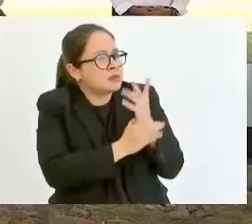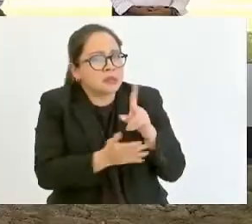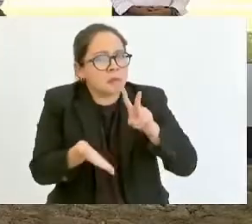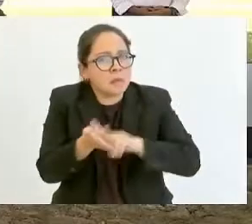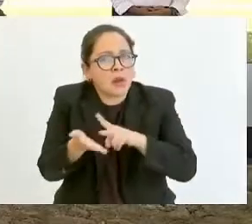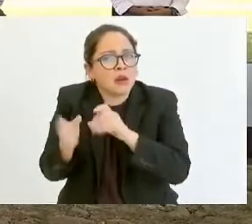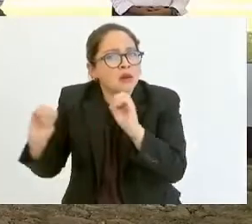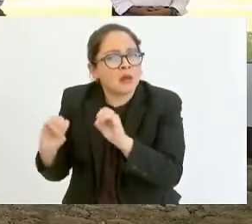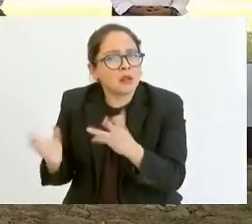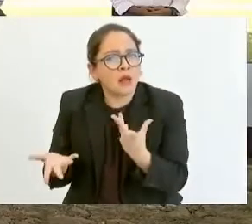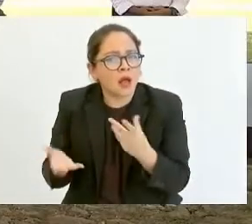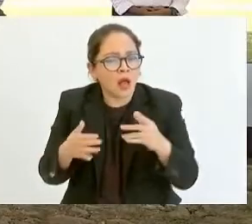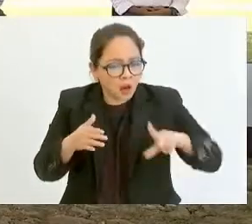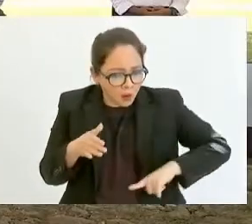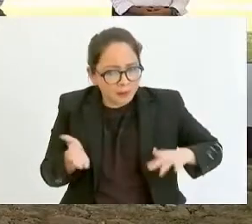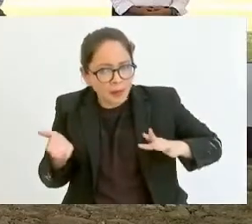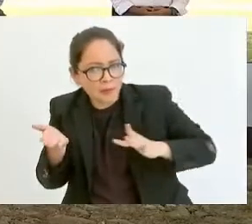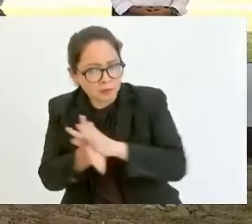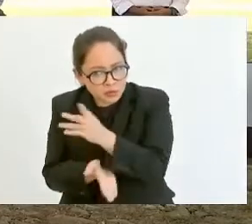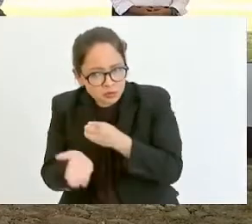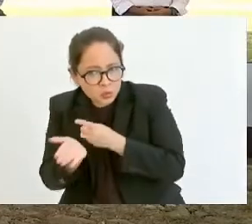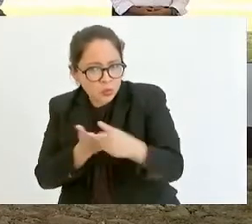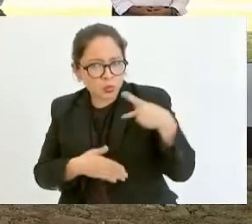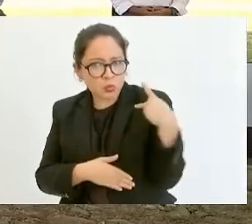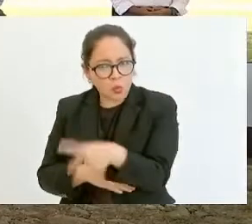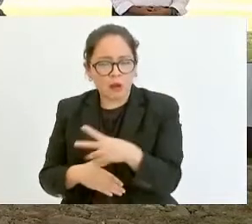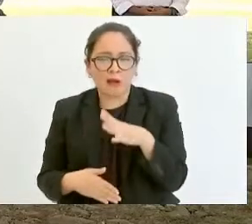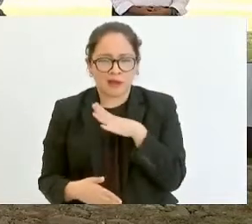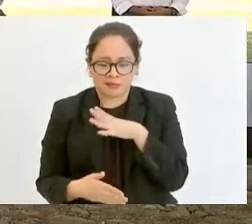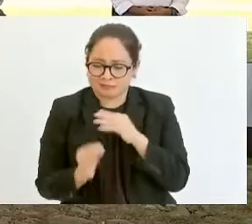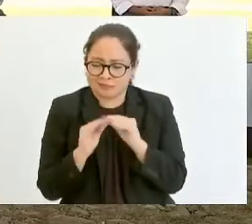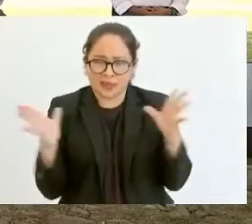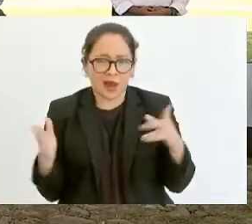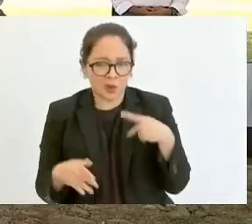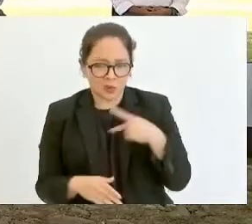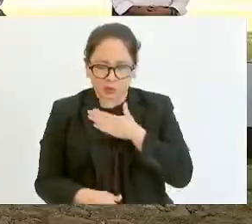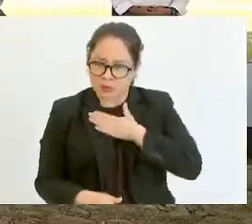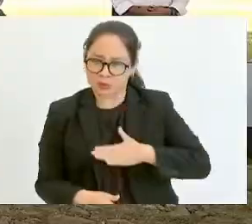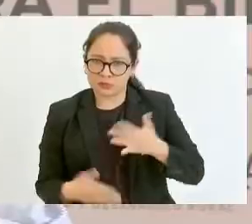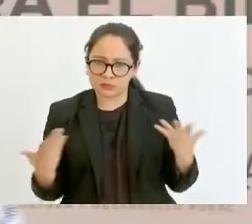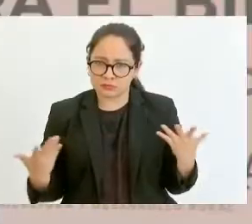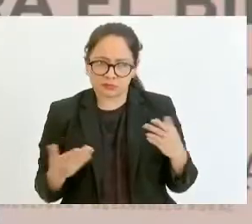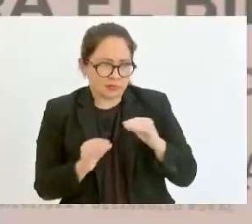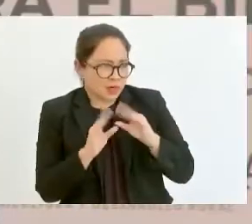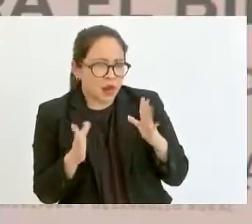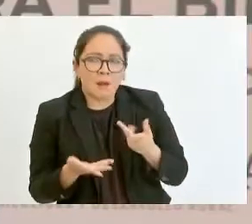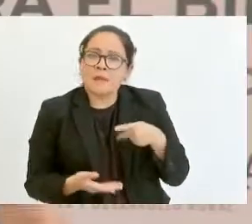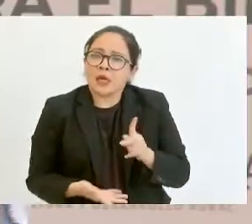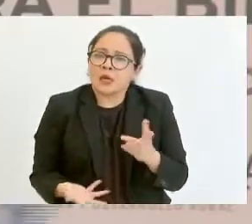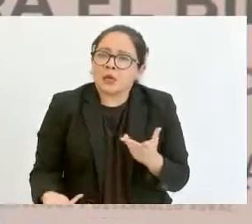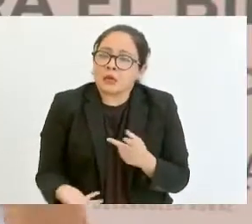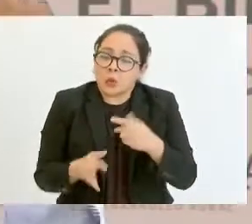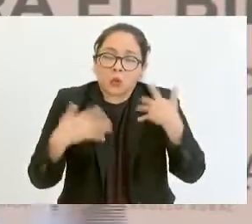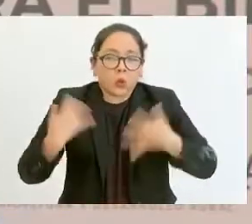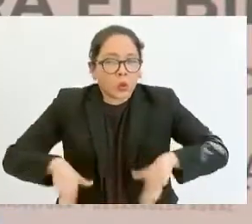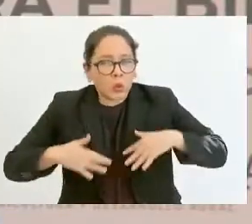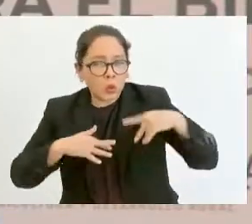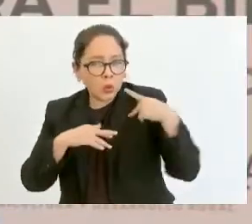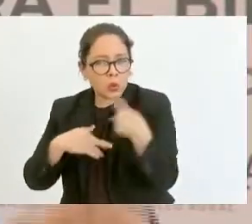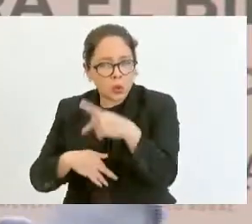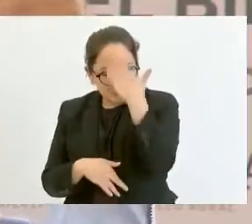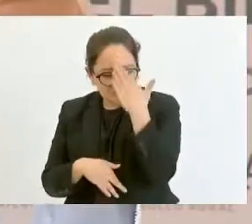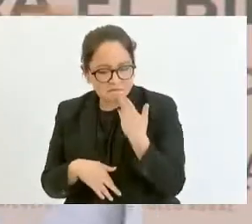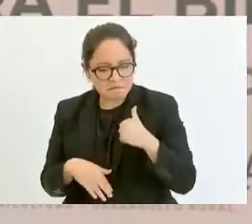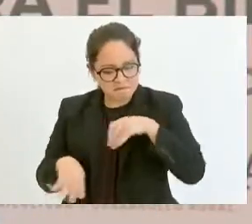apoyo del gobierno de la Cuarta Transformación? Es un principio de justicia, pero también reconocemos su gran potencial